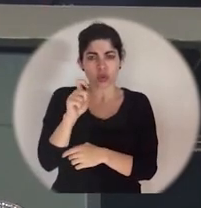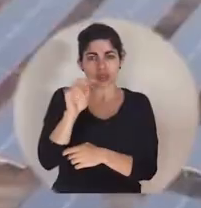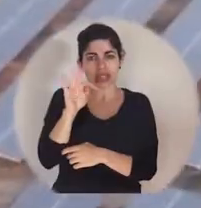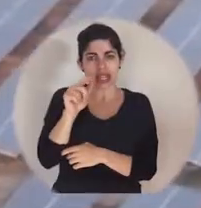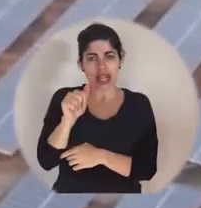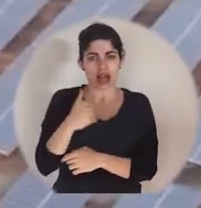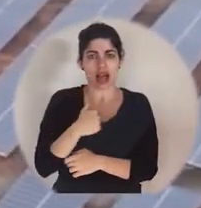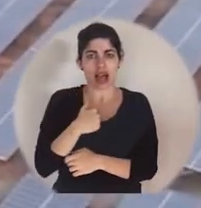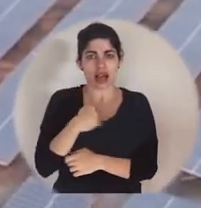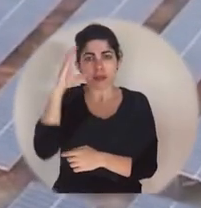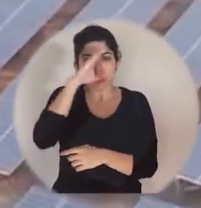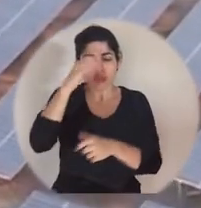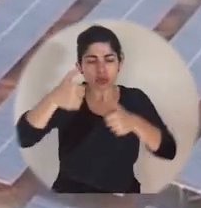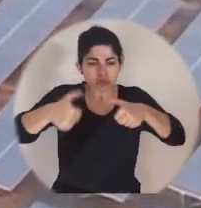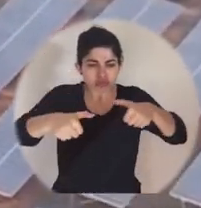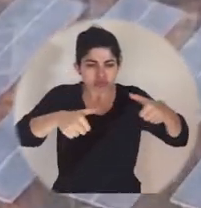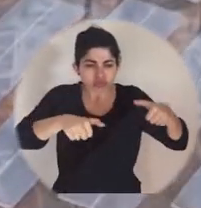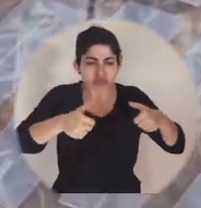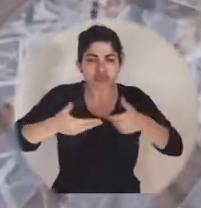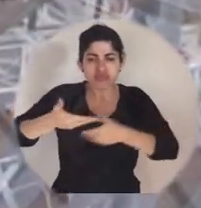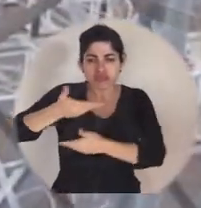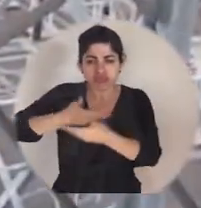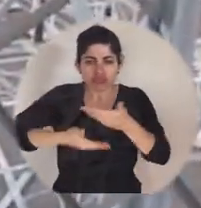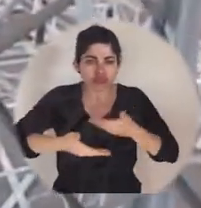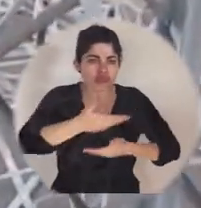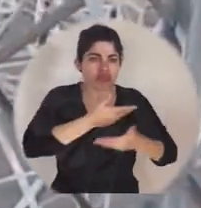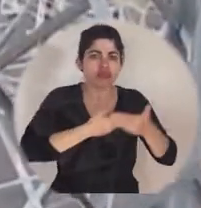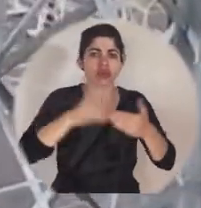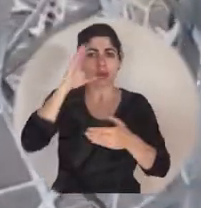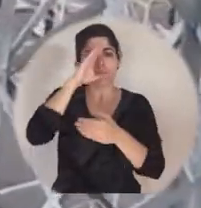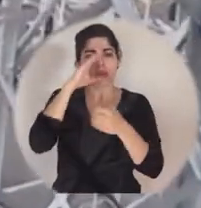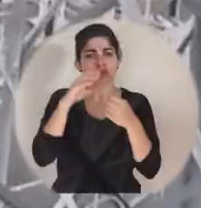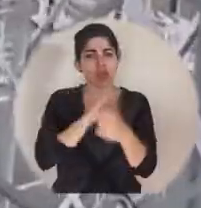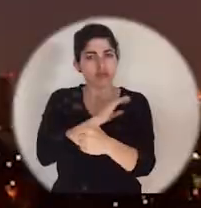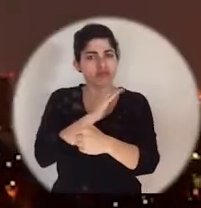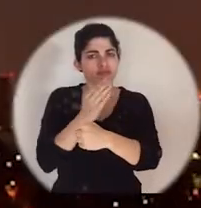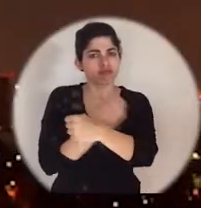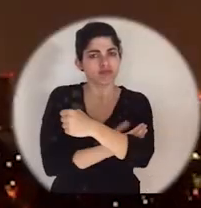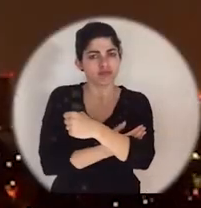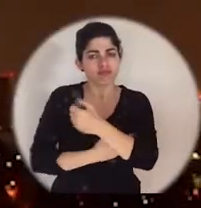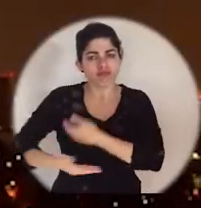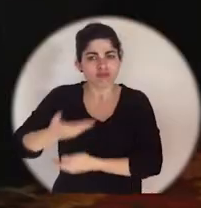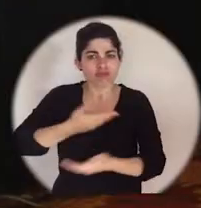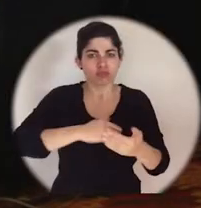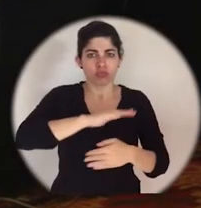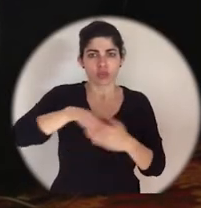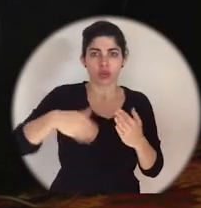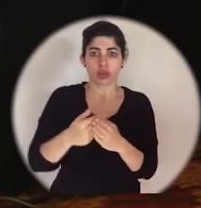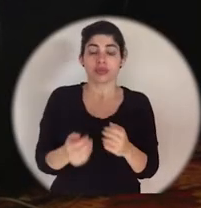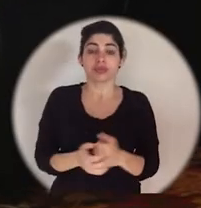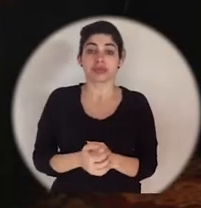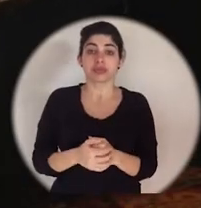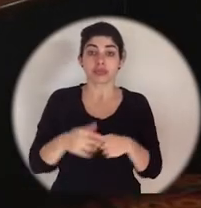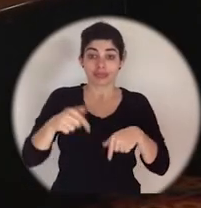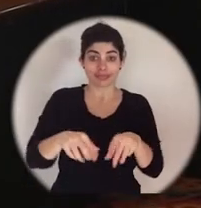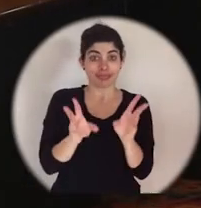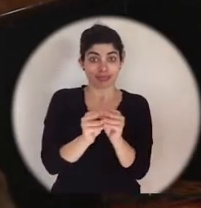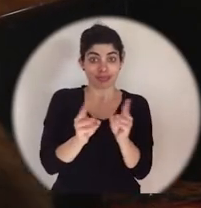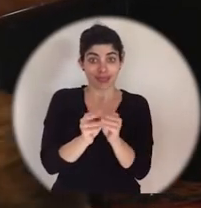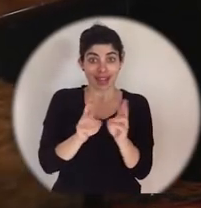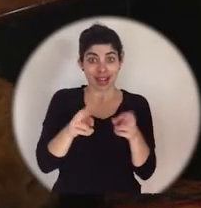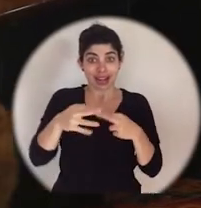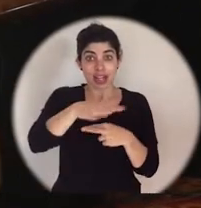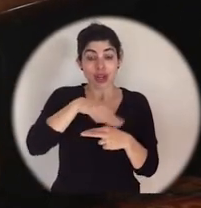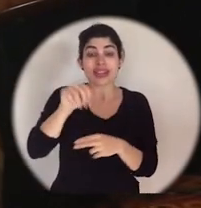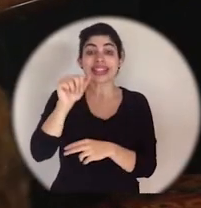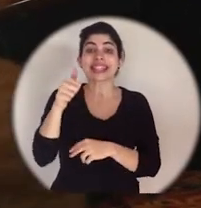la concertación, la cooperación y el fortalecimiento recíproco. Durante este encuentro regional,